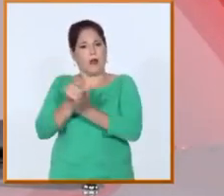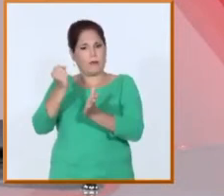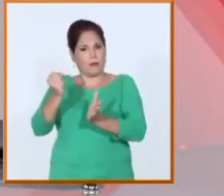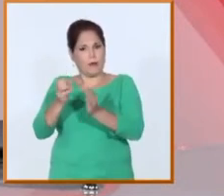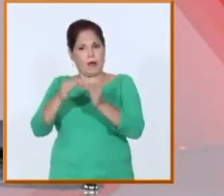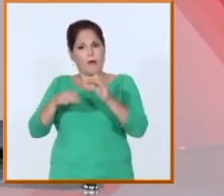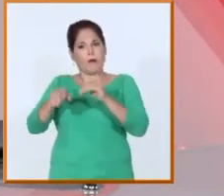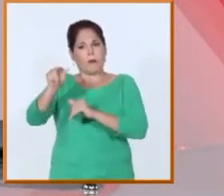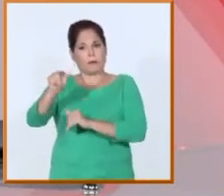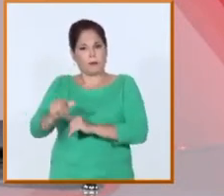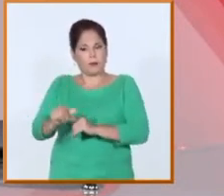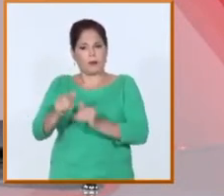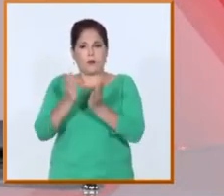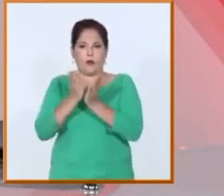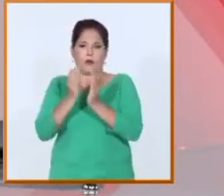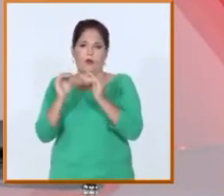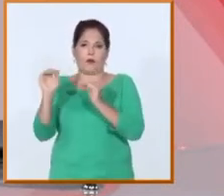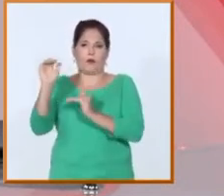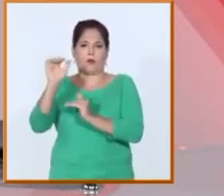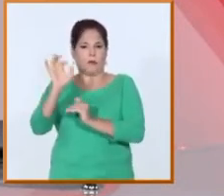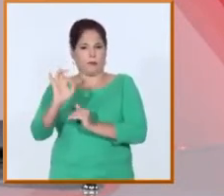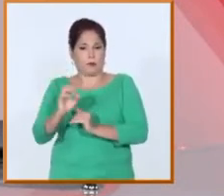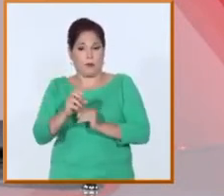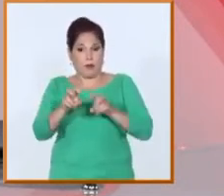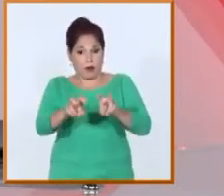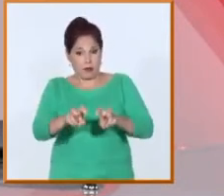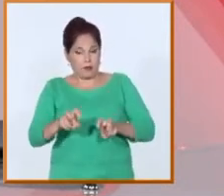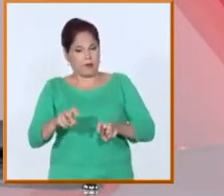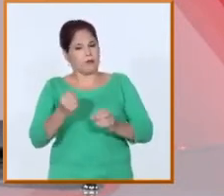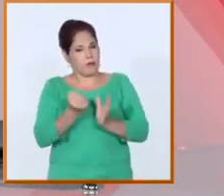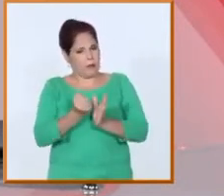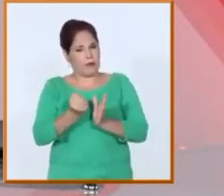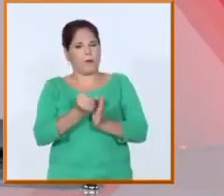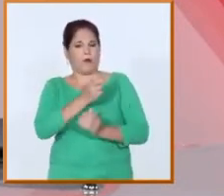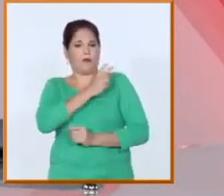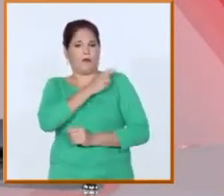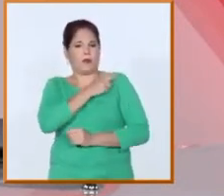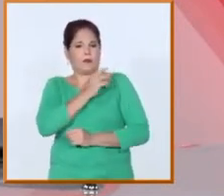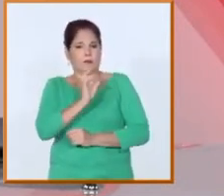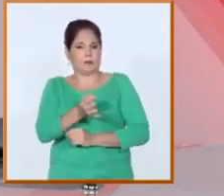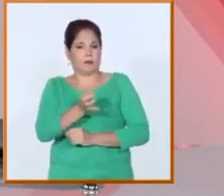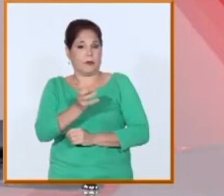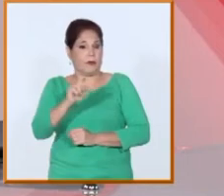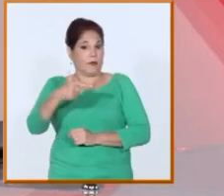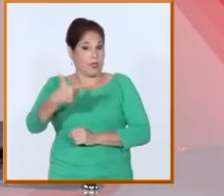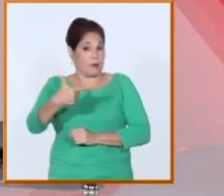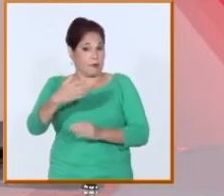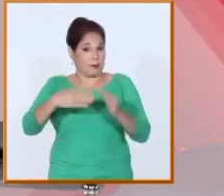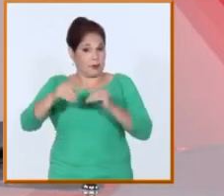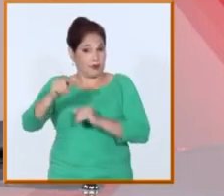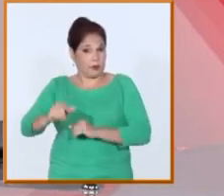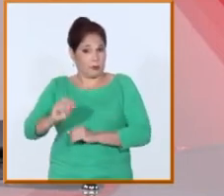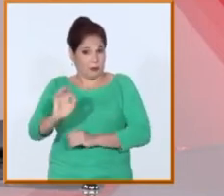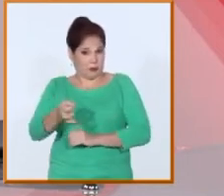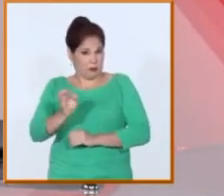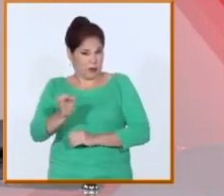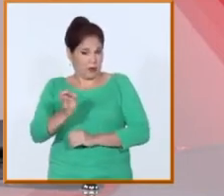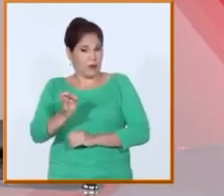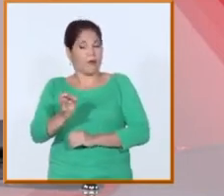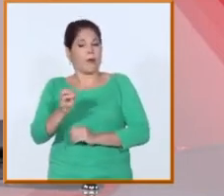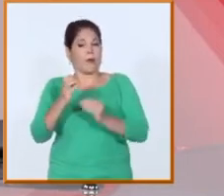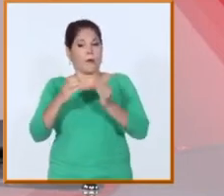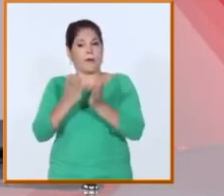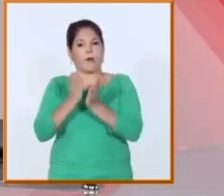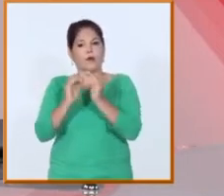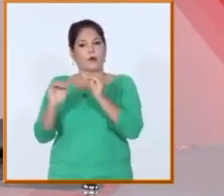nuestra Asamblea Nacional como ministro de Educación Superior de nuestro país. Era el viceministro primero de esta institución,